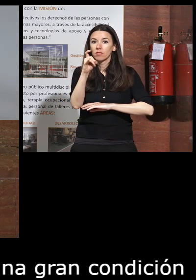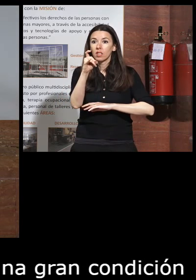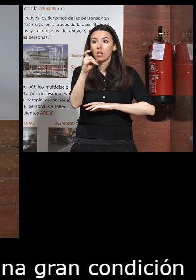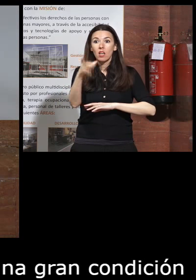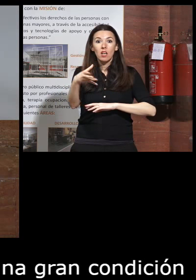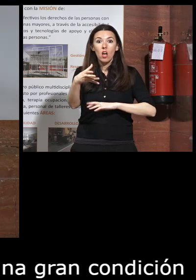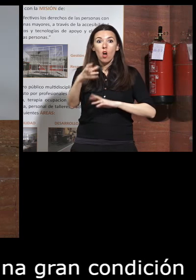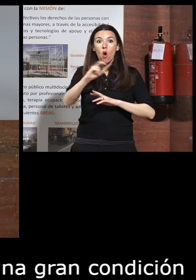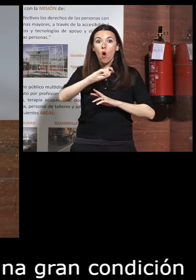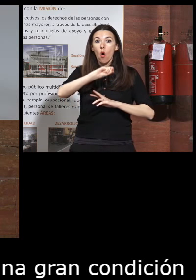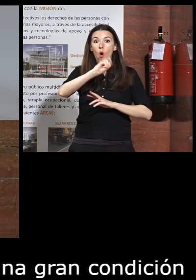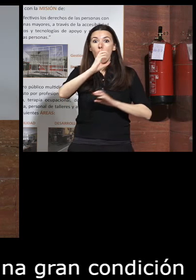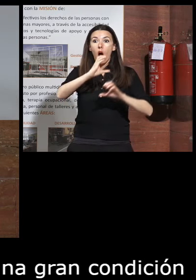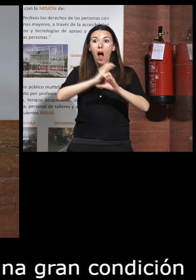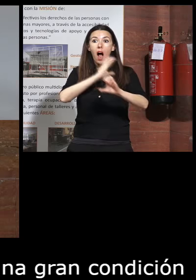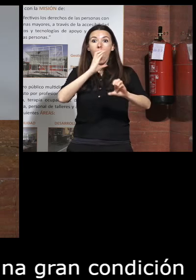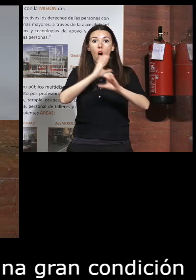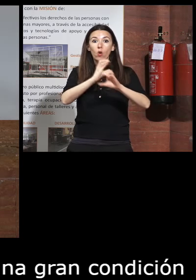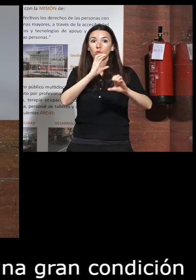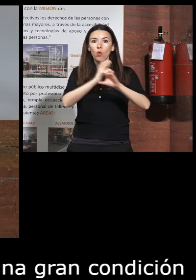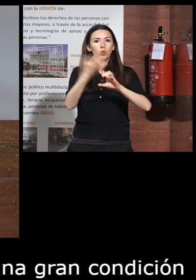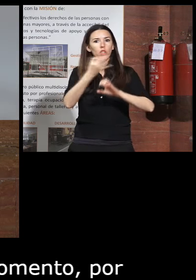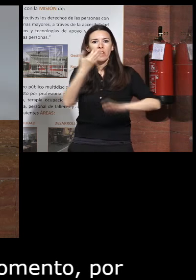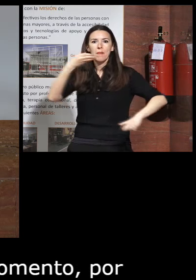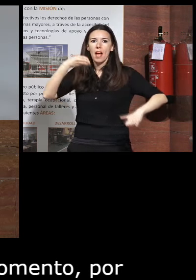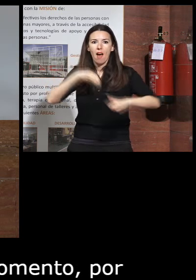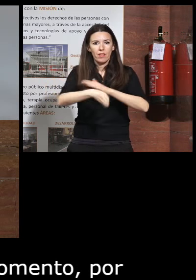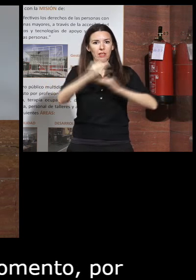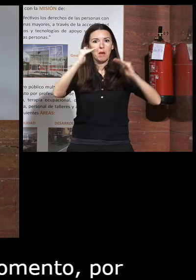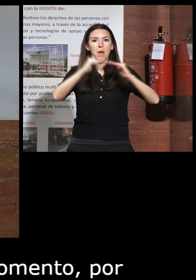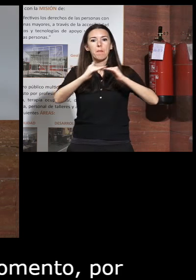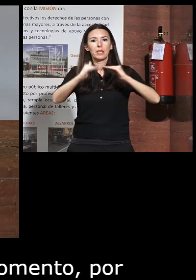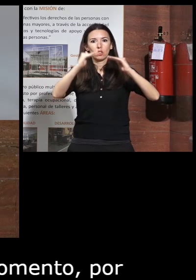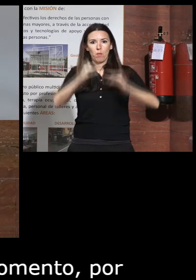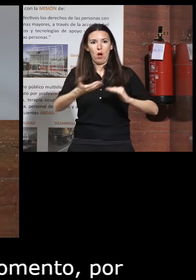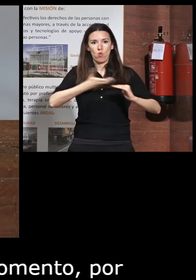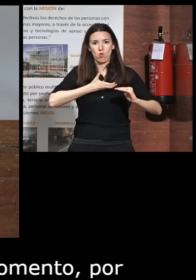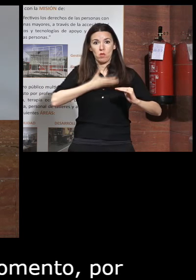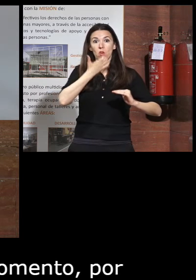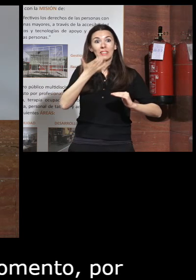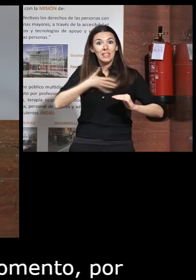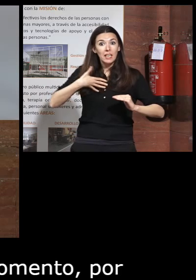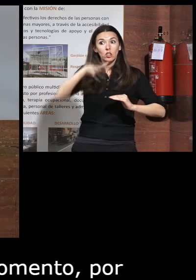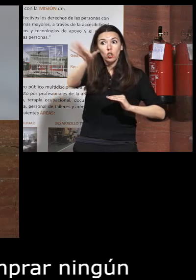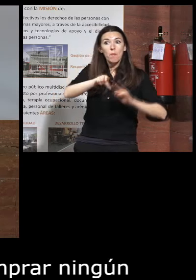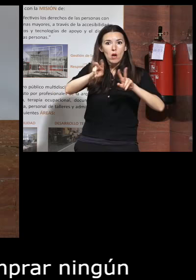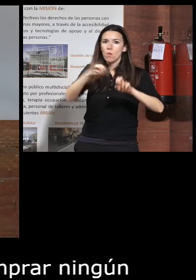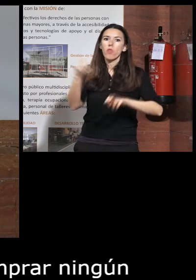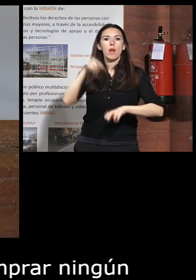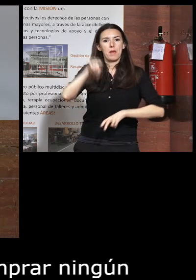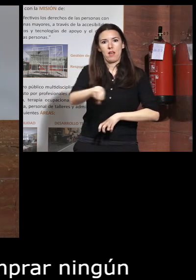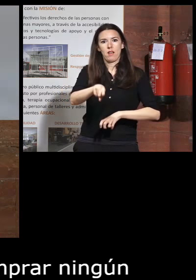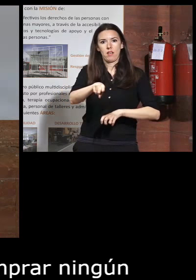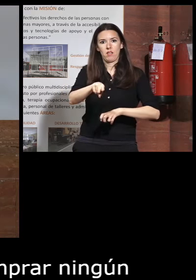comprar ningún autobús que no fuera accesible que no fuera de piso bajo en ese municipio si se querían adherir a esto garantizando la